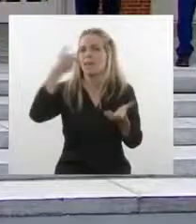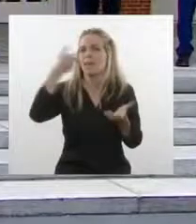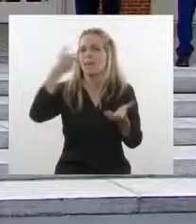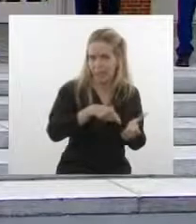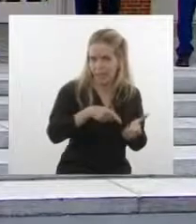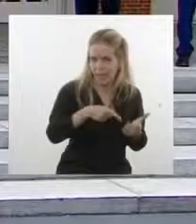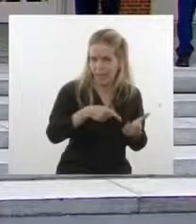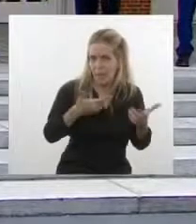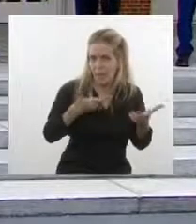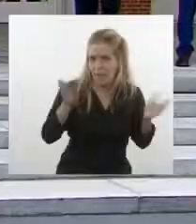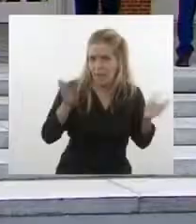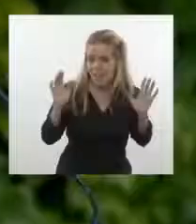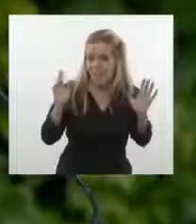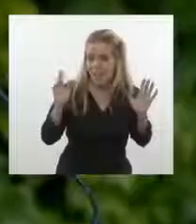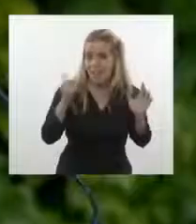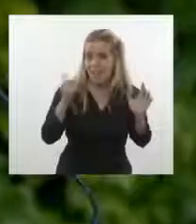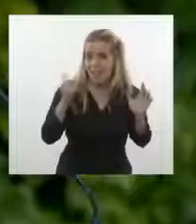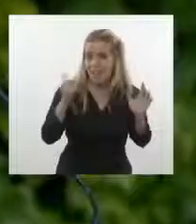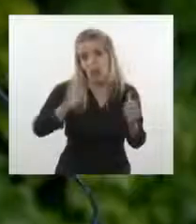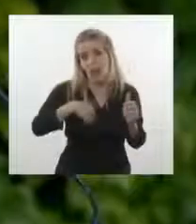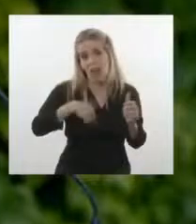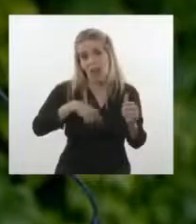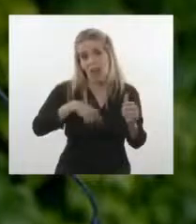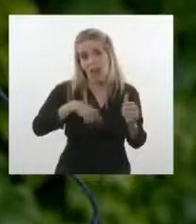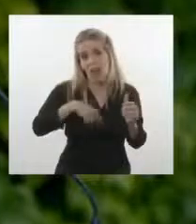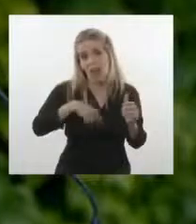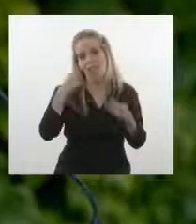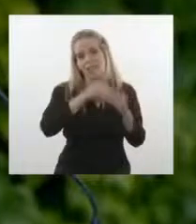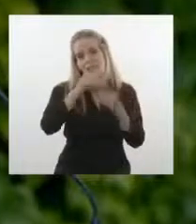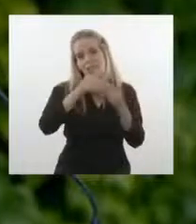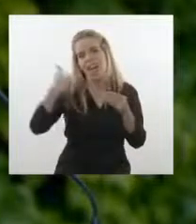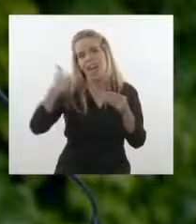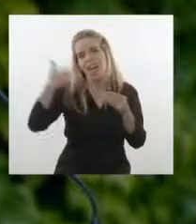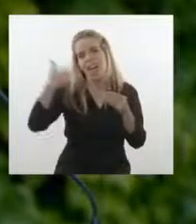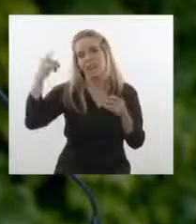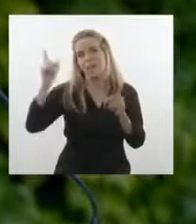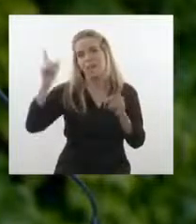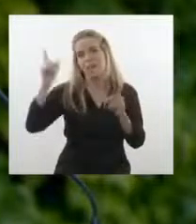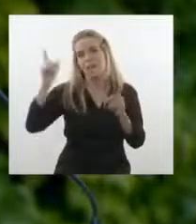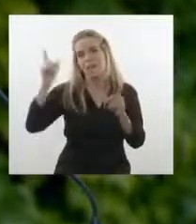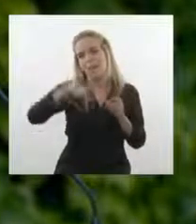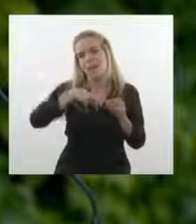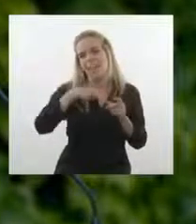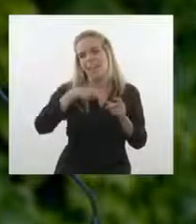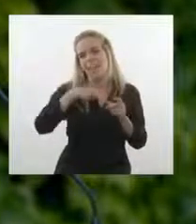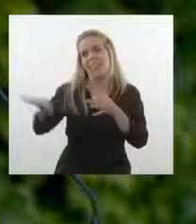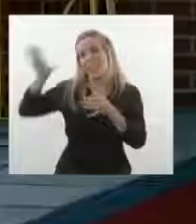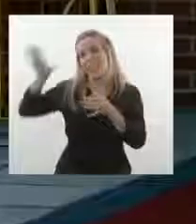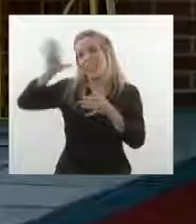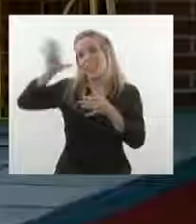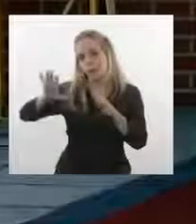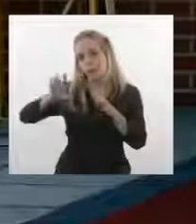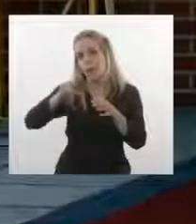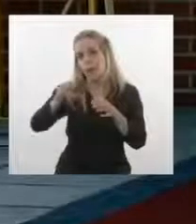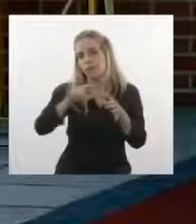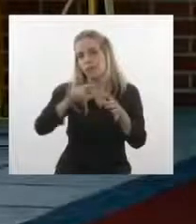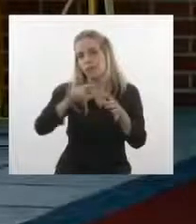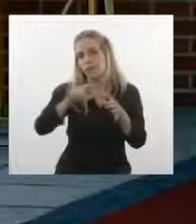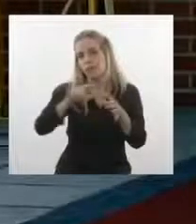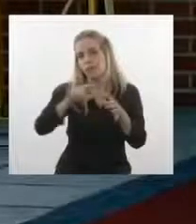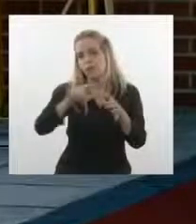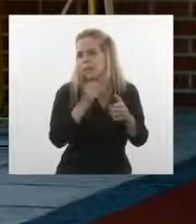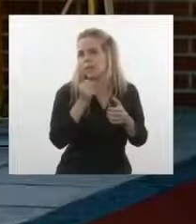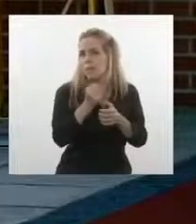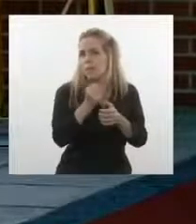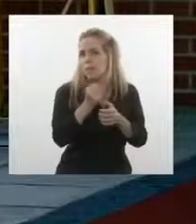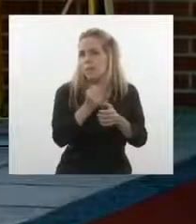descendemos de españoles. Así que nosotros debemos privilegiar y profundizar ese vínculo. Y con esa